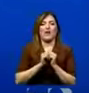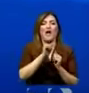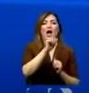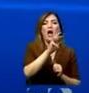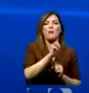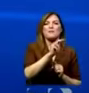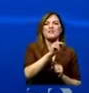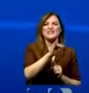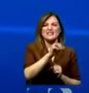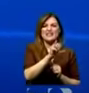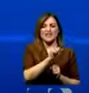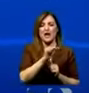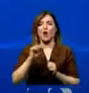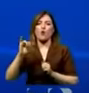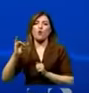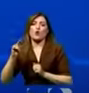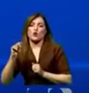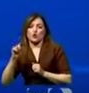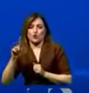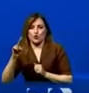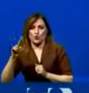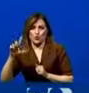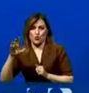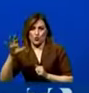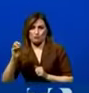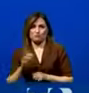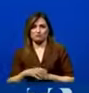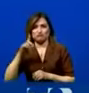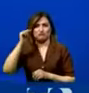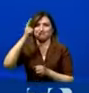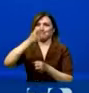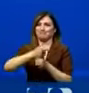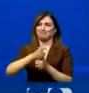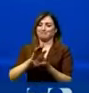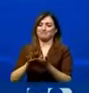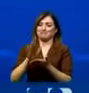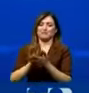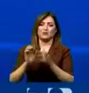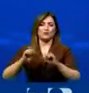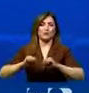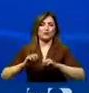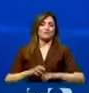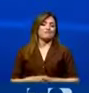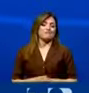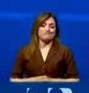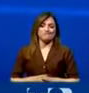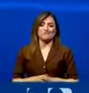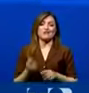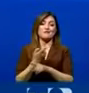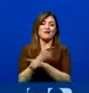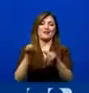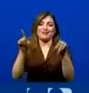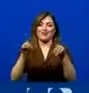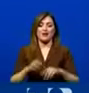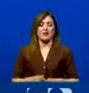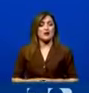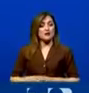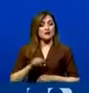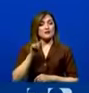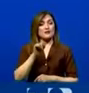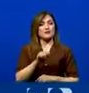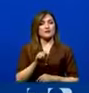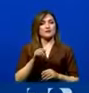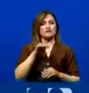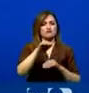mecanismo fuera el indulto, el gobierno ya hubiese dictado el decreto del indulto. De manera que iremos a donde tengamos que ir para